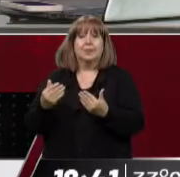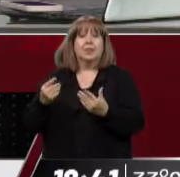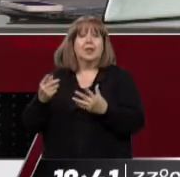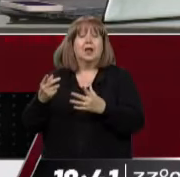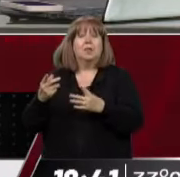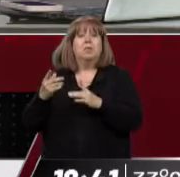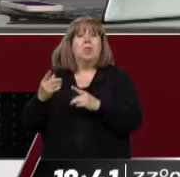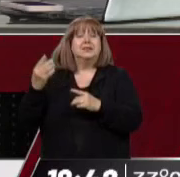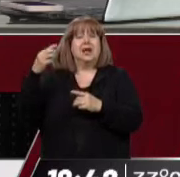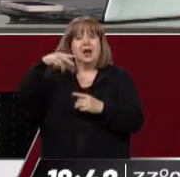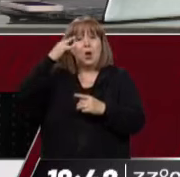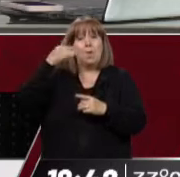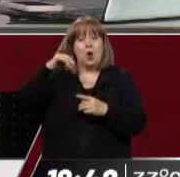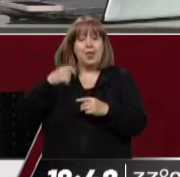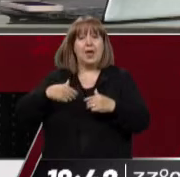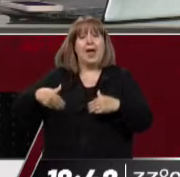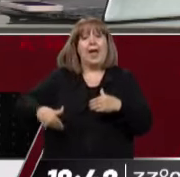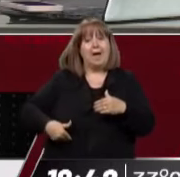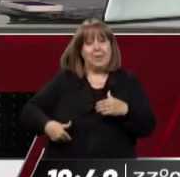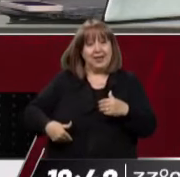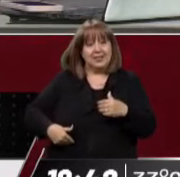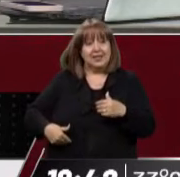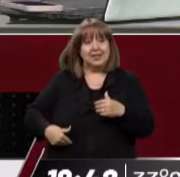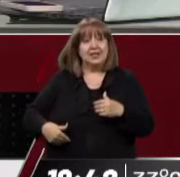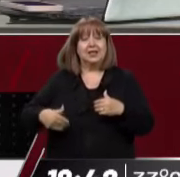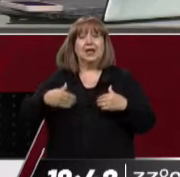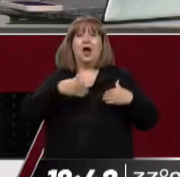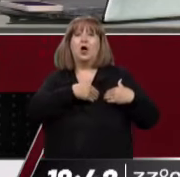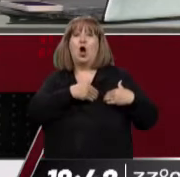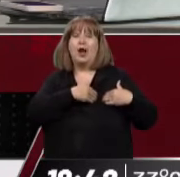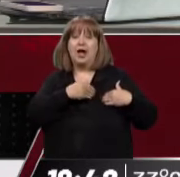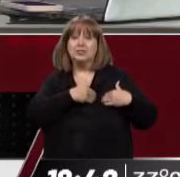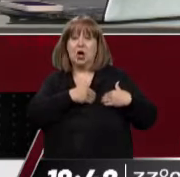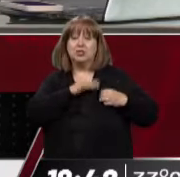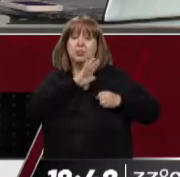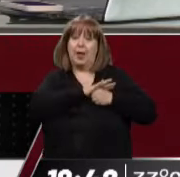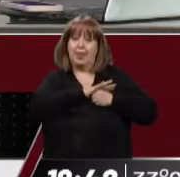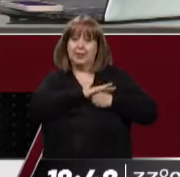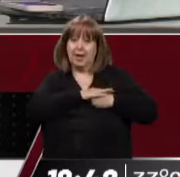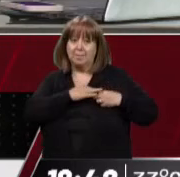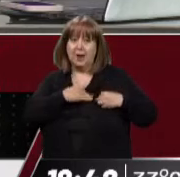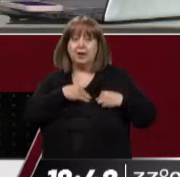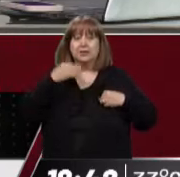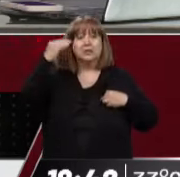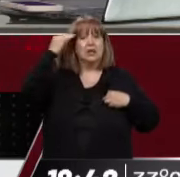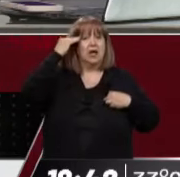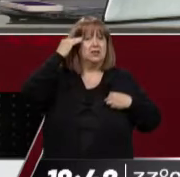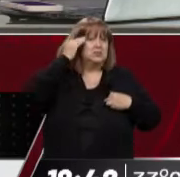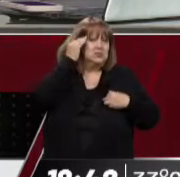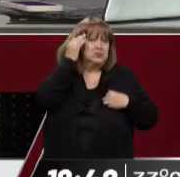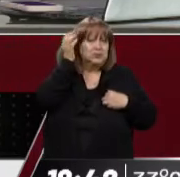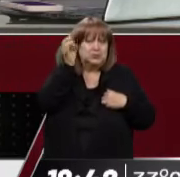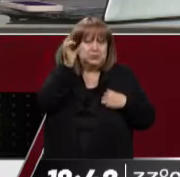neumonía, te puede causar hepatitis, endocarditis, infectarte las válvulas del corazón e incluso encefalitis.